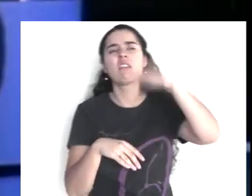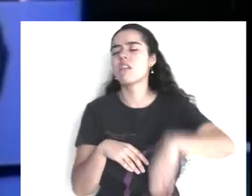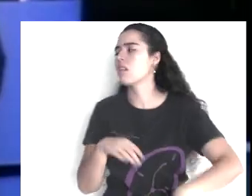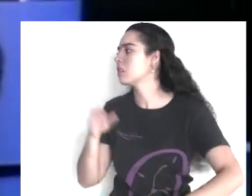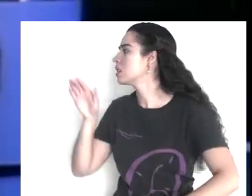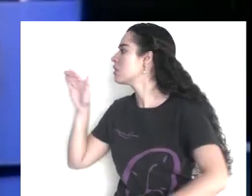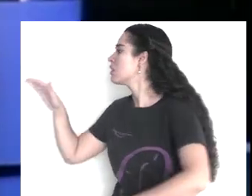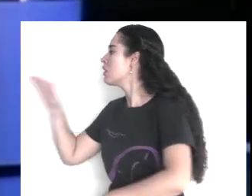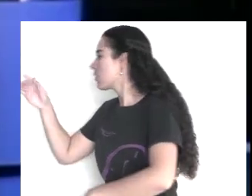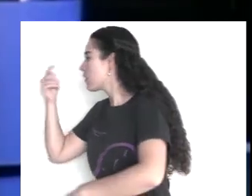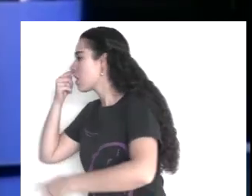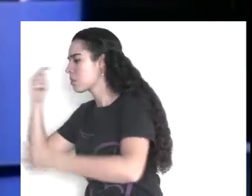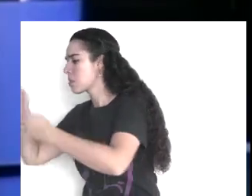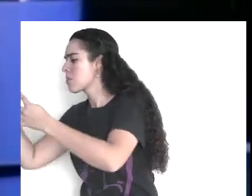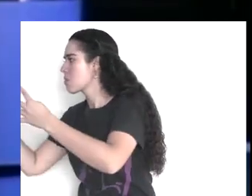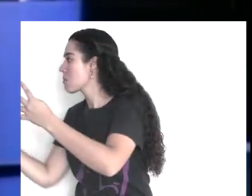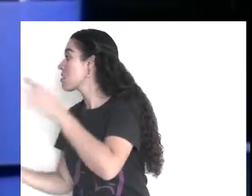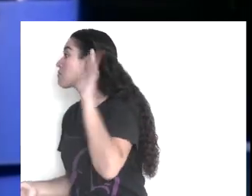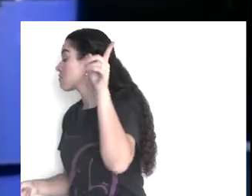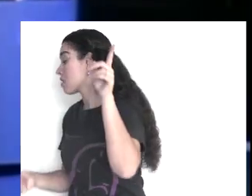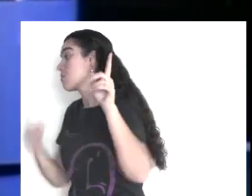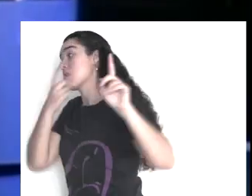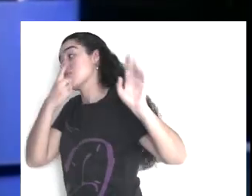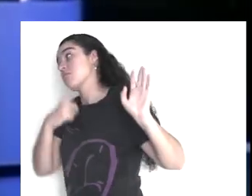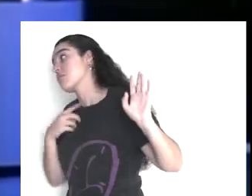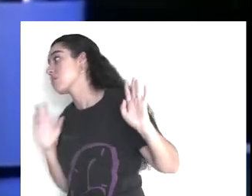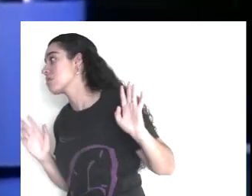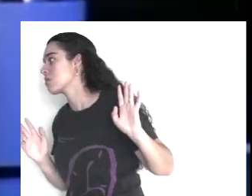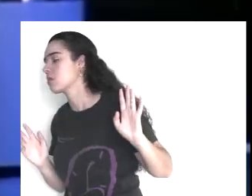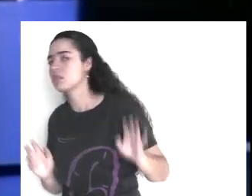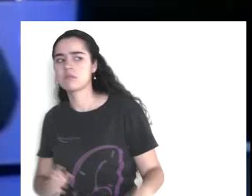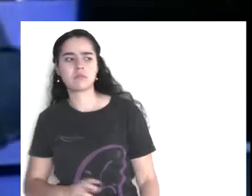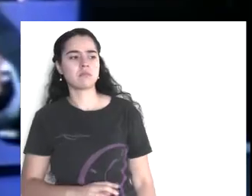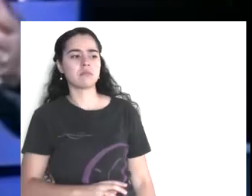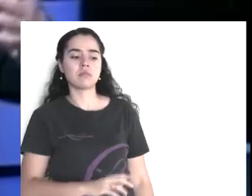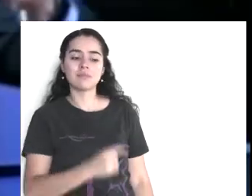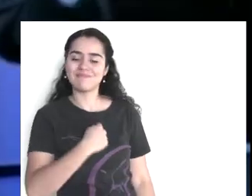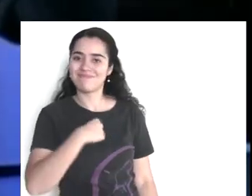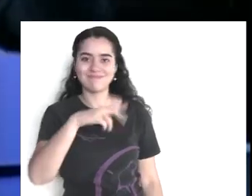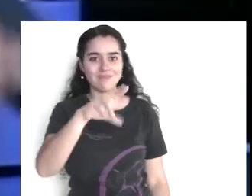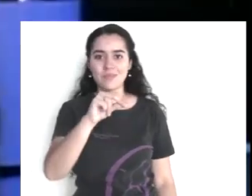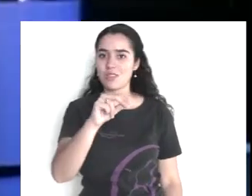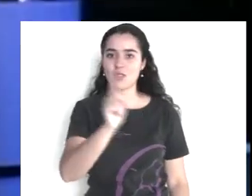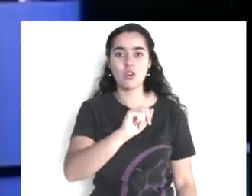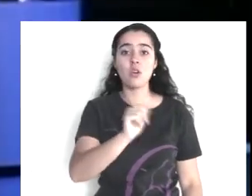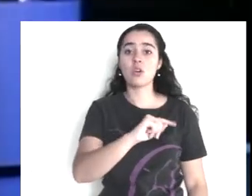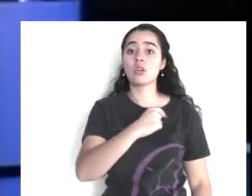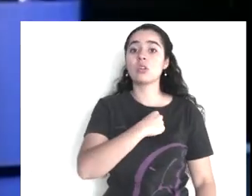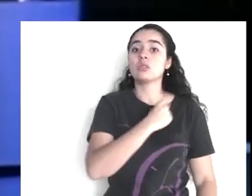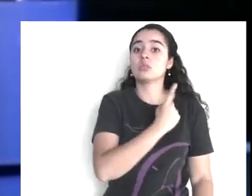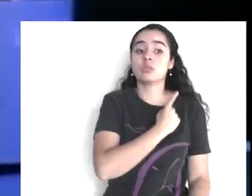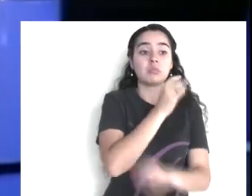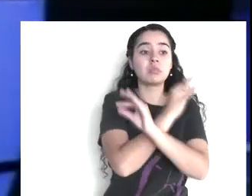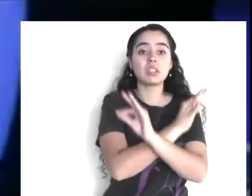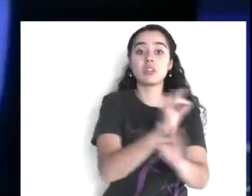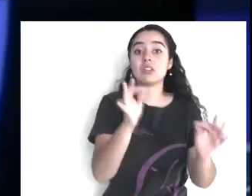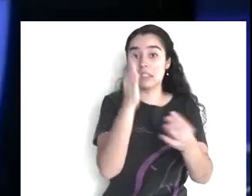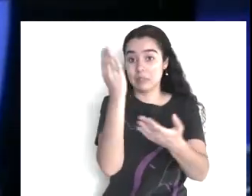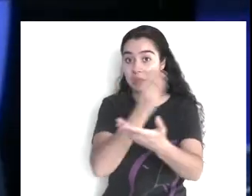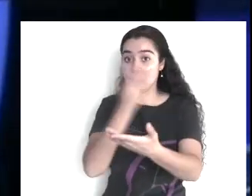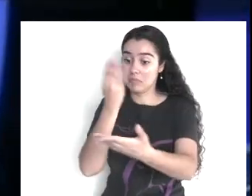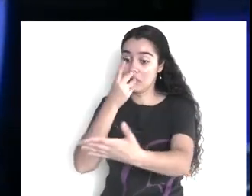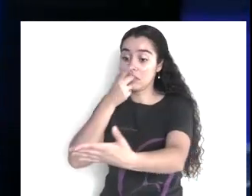acaba de enseñar eso, dice, ay perdón, perdónenme, disculpen, le digo, no, está bien, no problem,